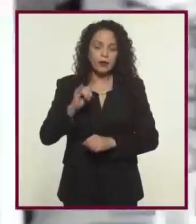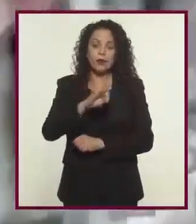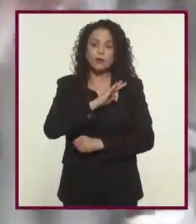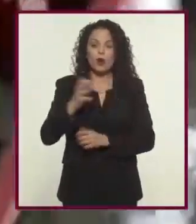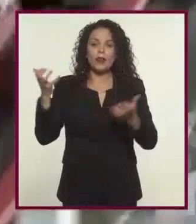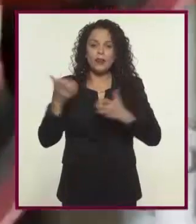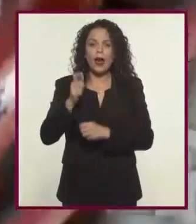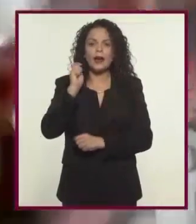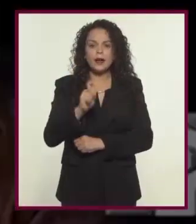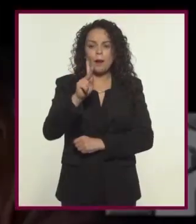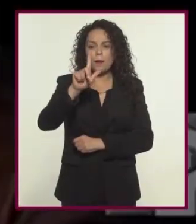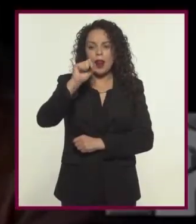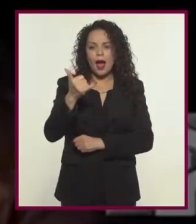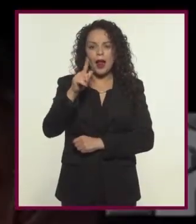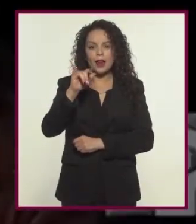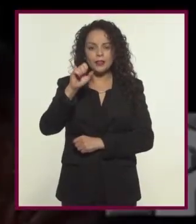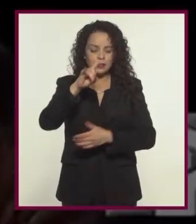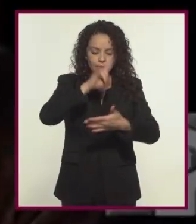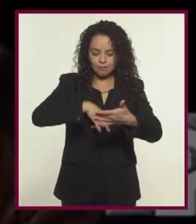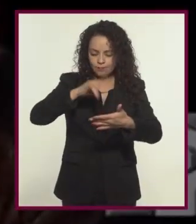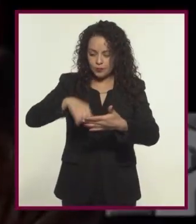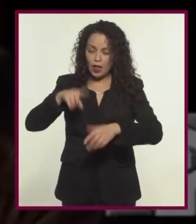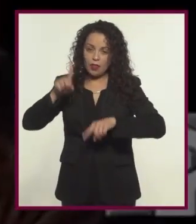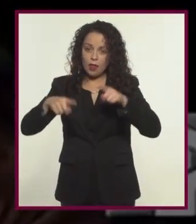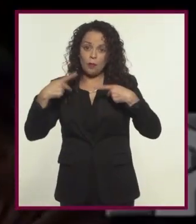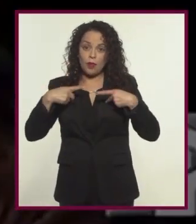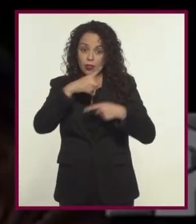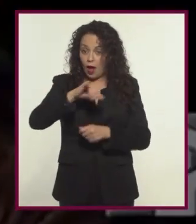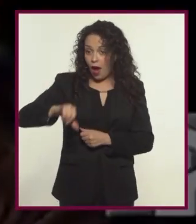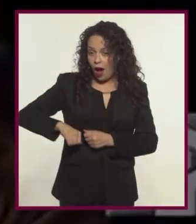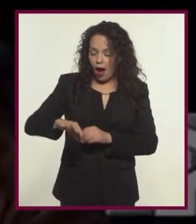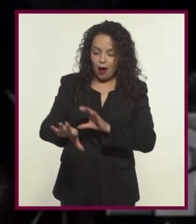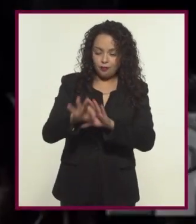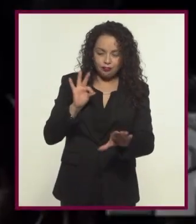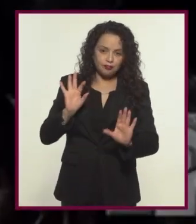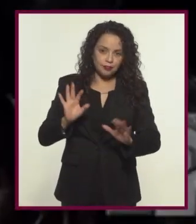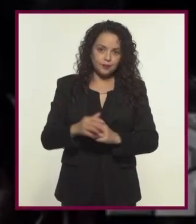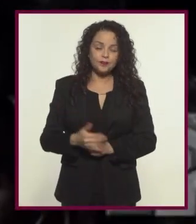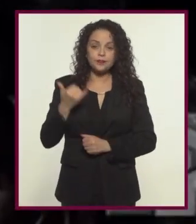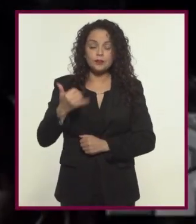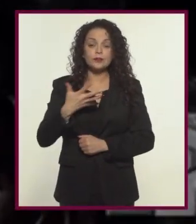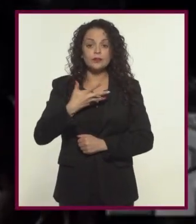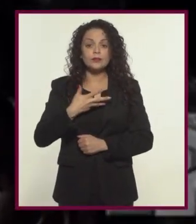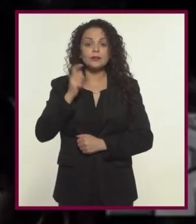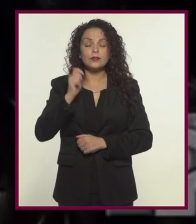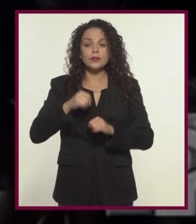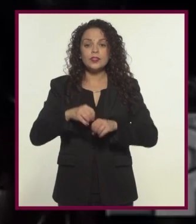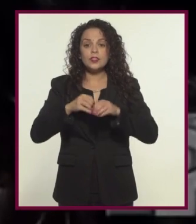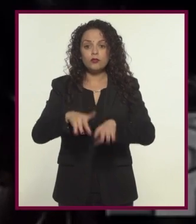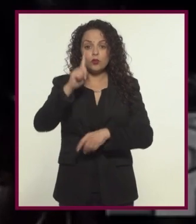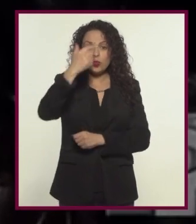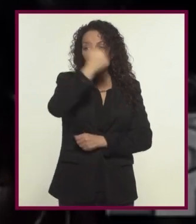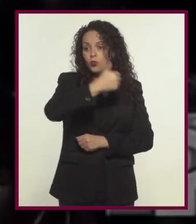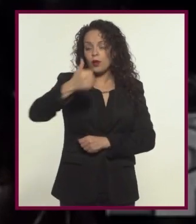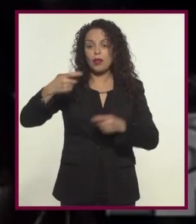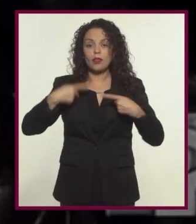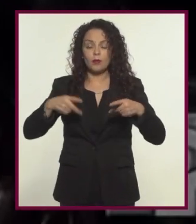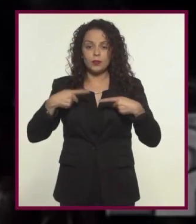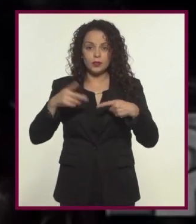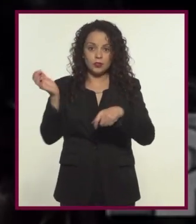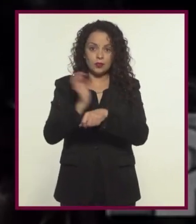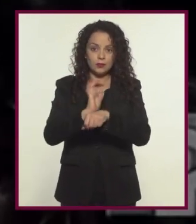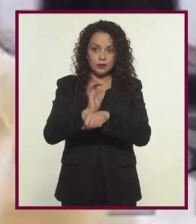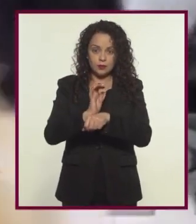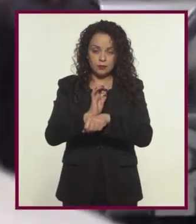el director y se puede crear una especie de playlist según el gusto del usuario Además ofrece información sobre